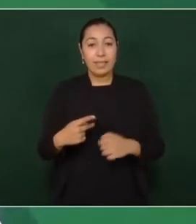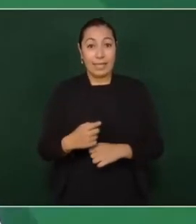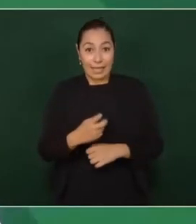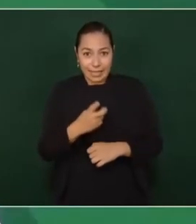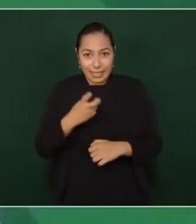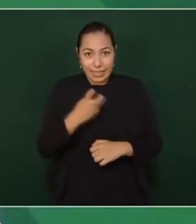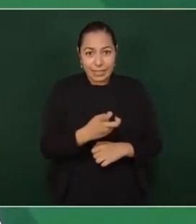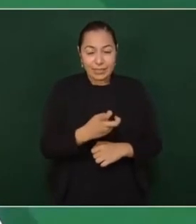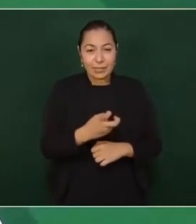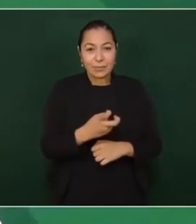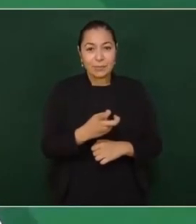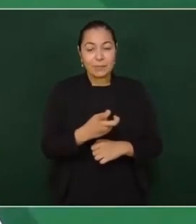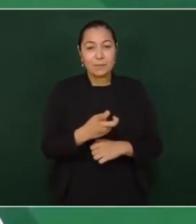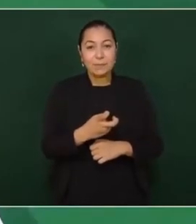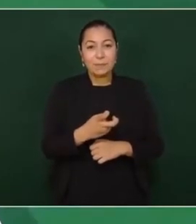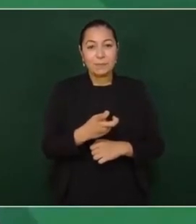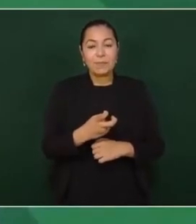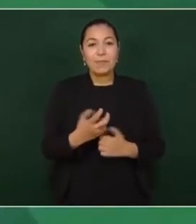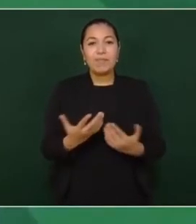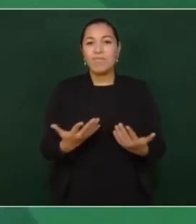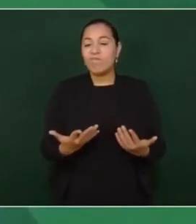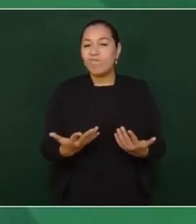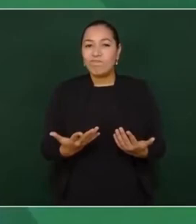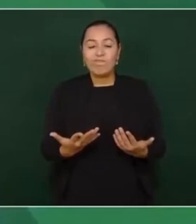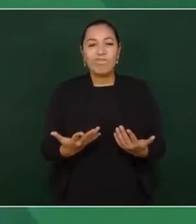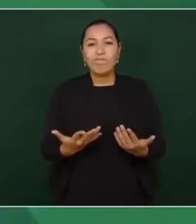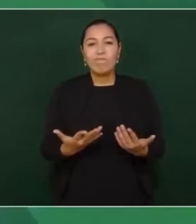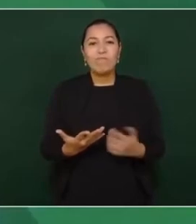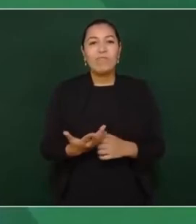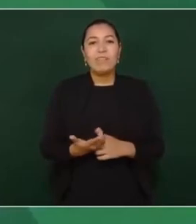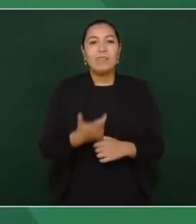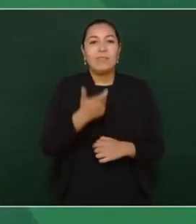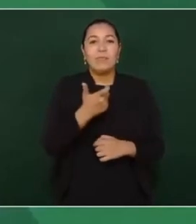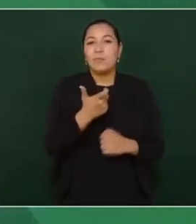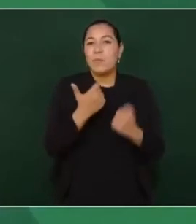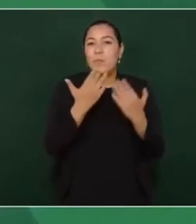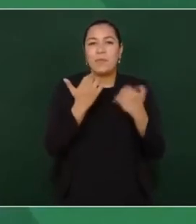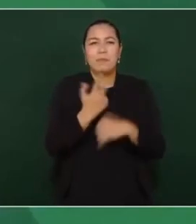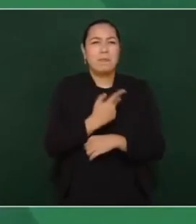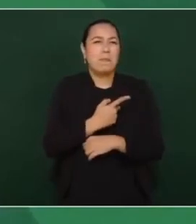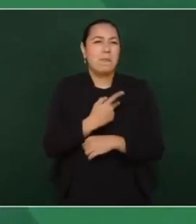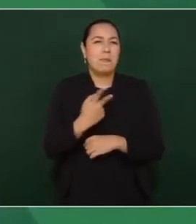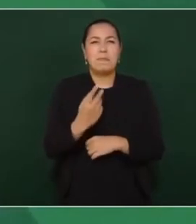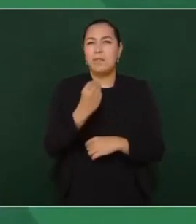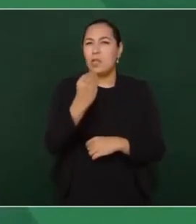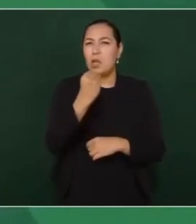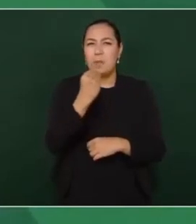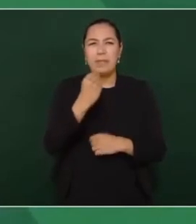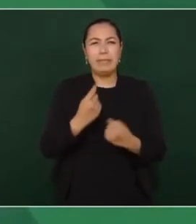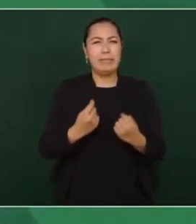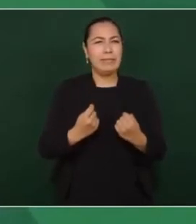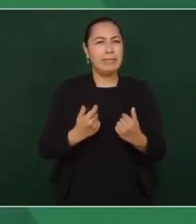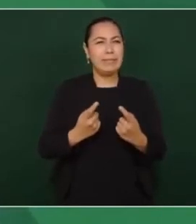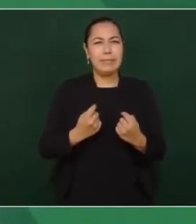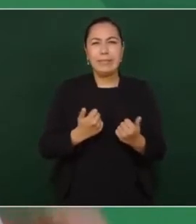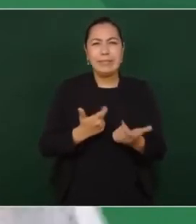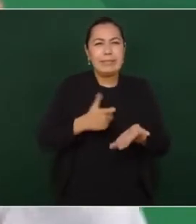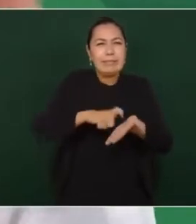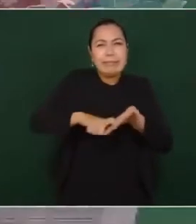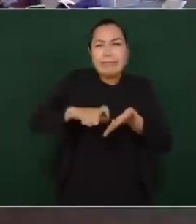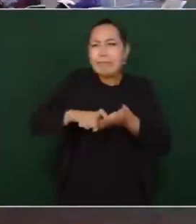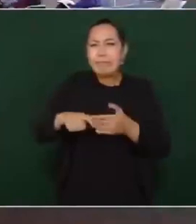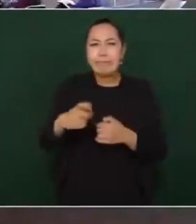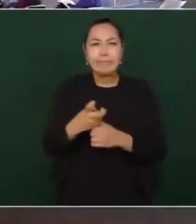no tienen ni para comer en el mundo. Hay una